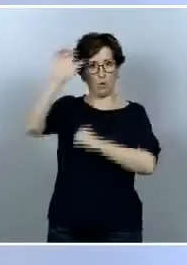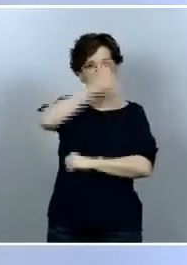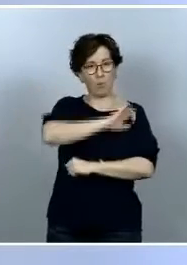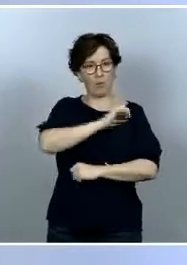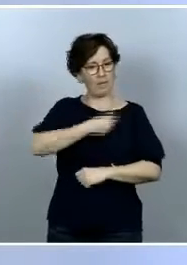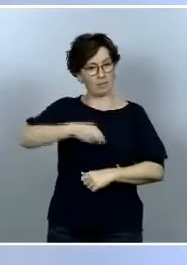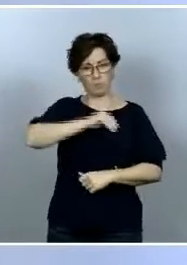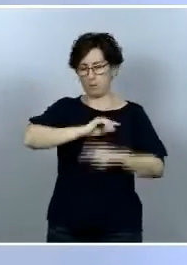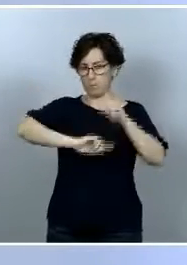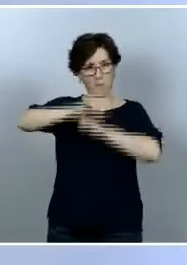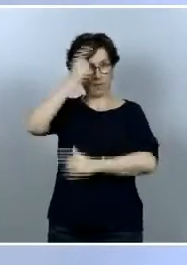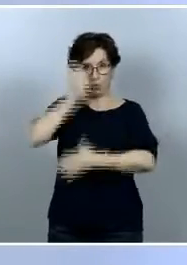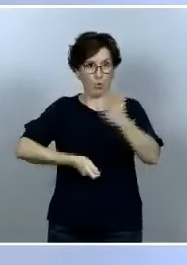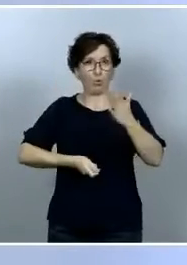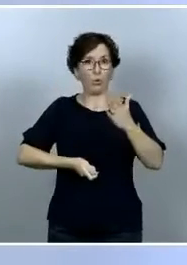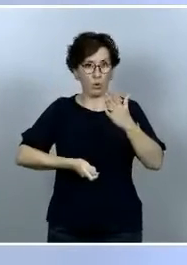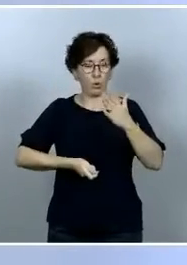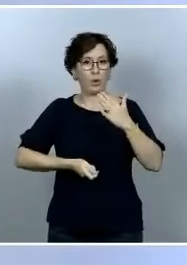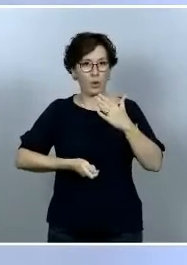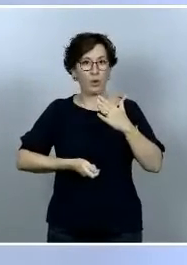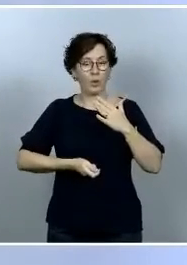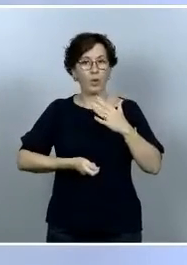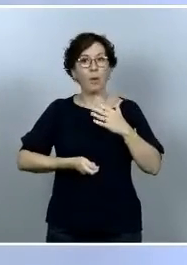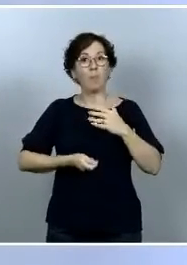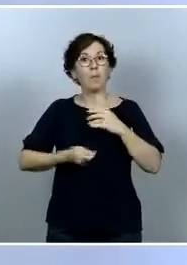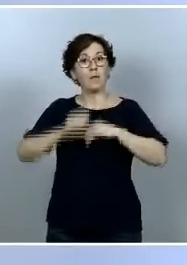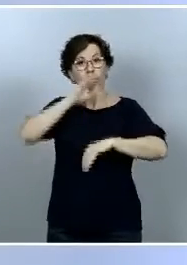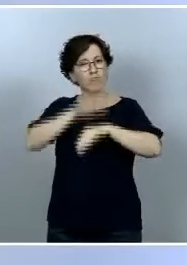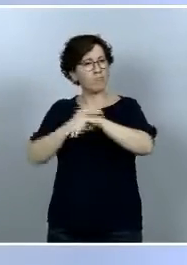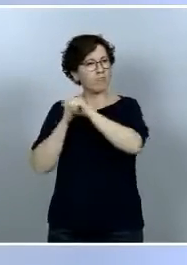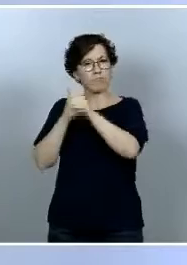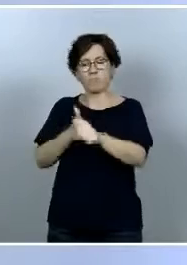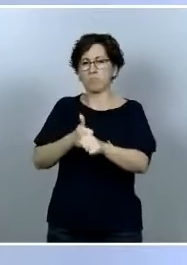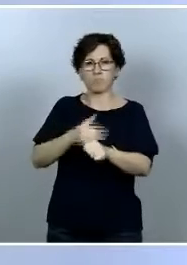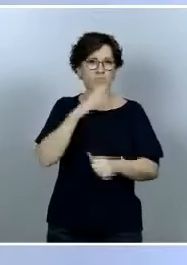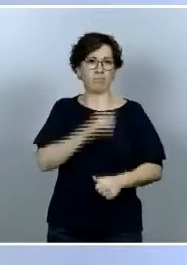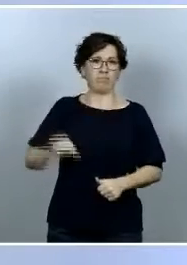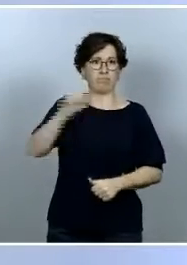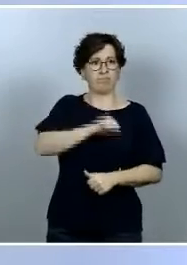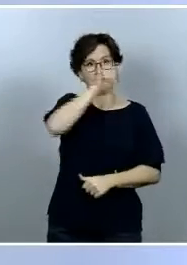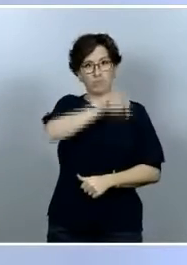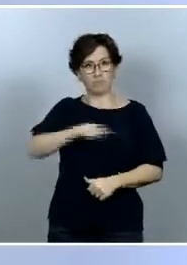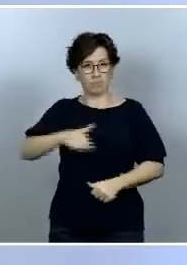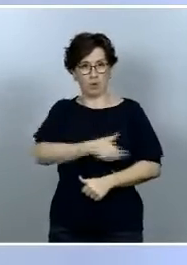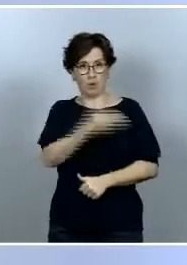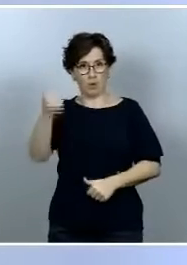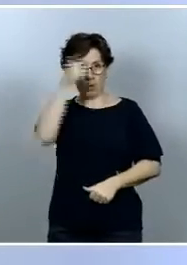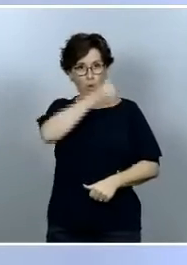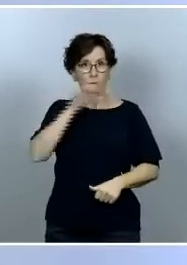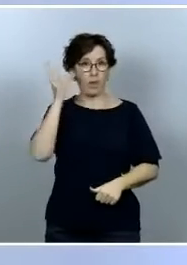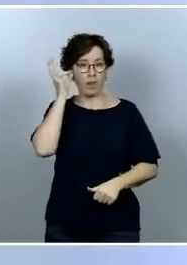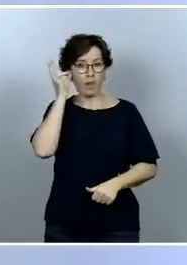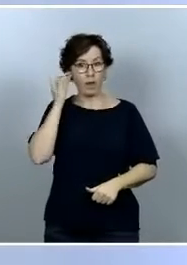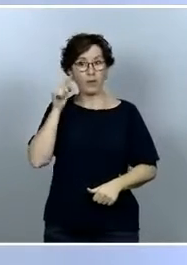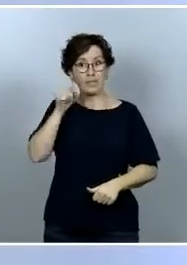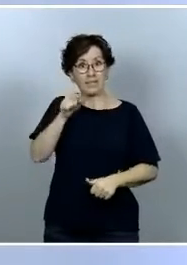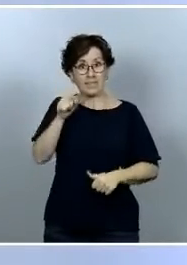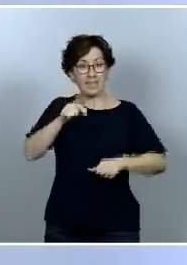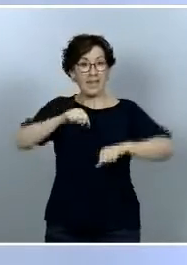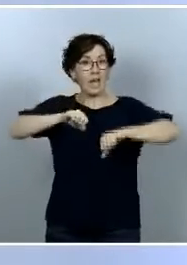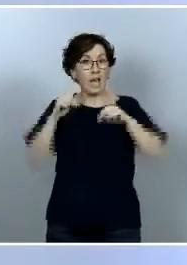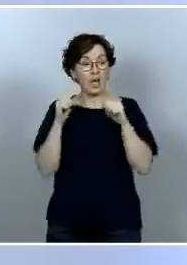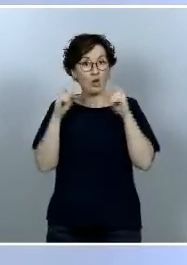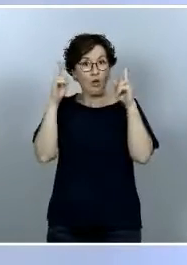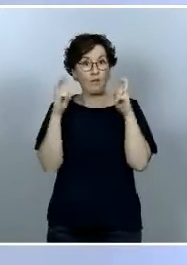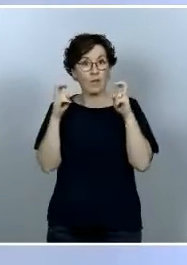Y además, ha sido seguido con ejemplaridad por parte de nuestros ciudadanos. Esto, este confinamiento más duro de la Unión